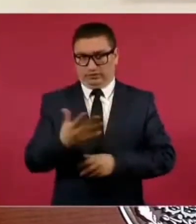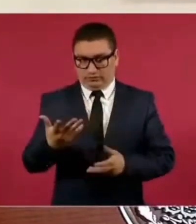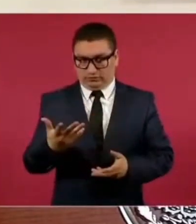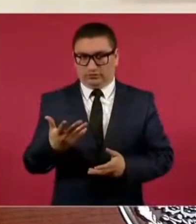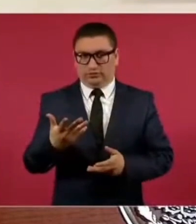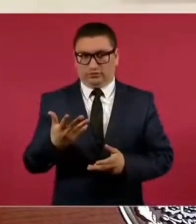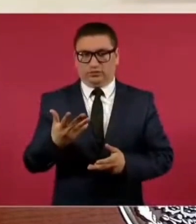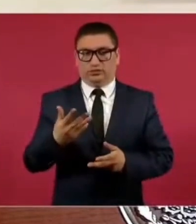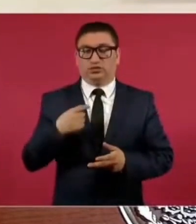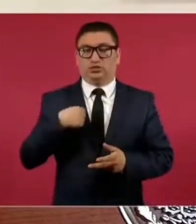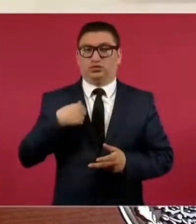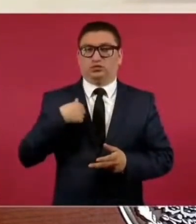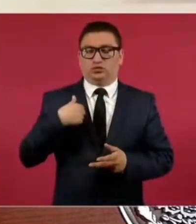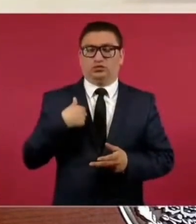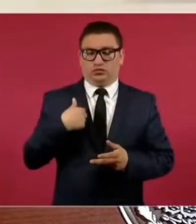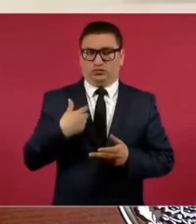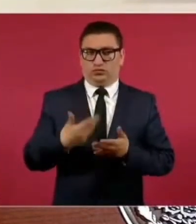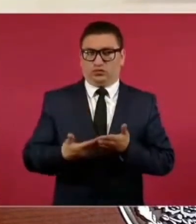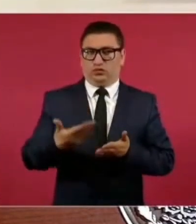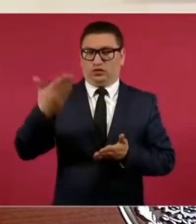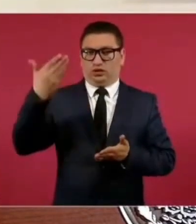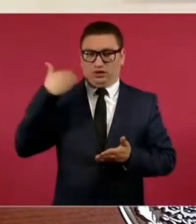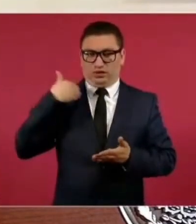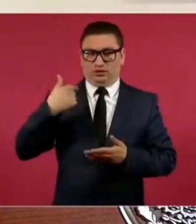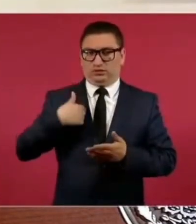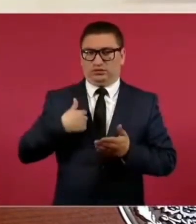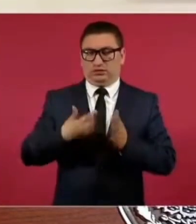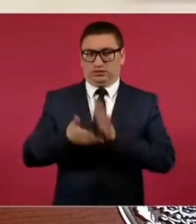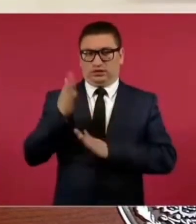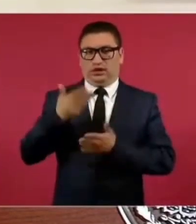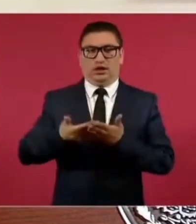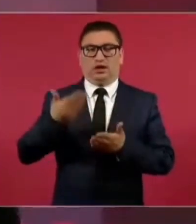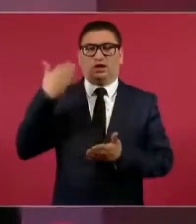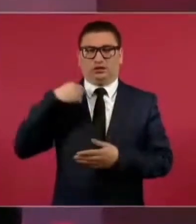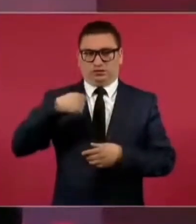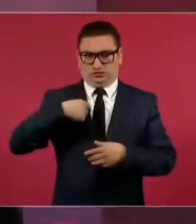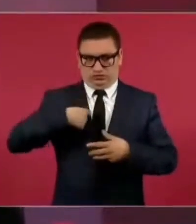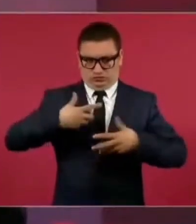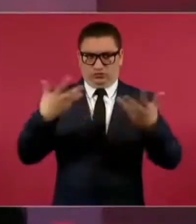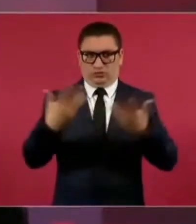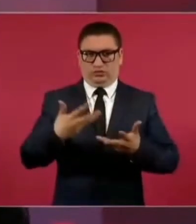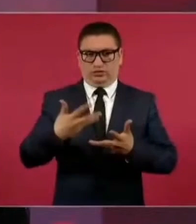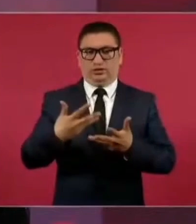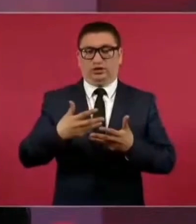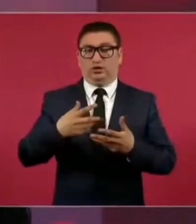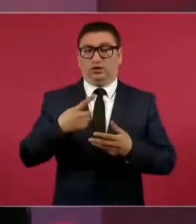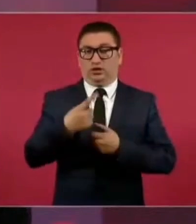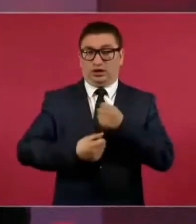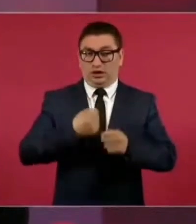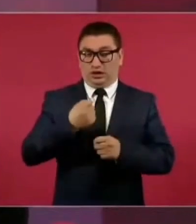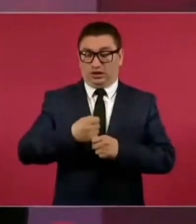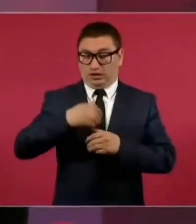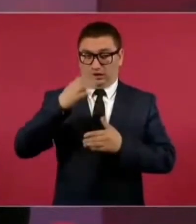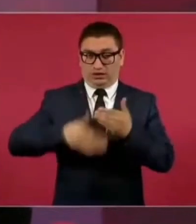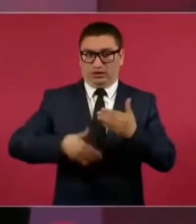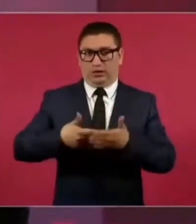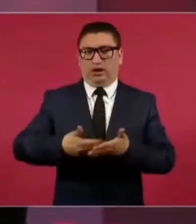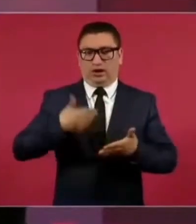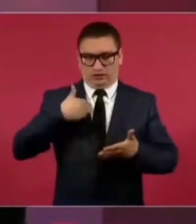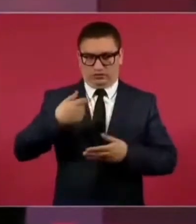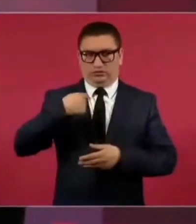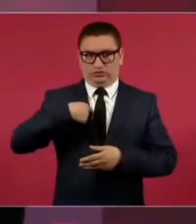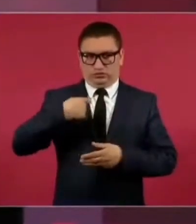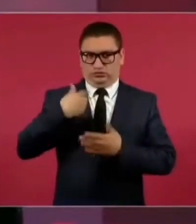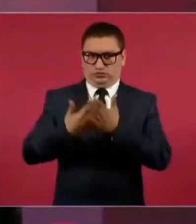Antes de que yo me vaya, es más, lo voy a hacer antes de que finalice el año, voy a enviar una